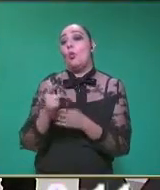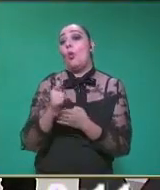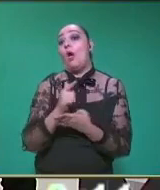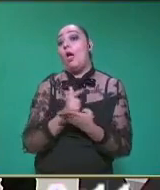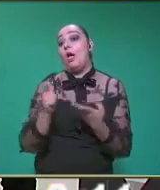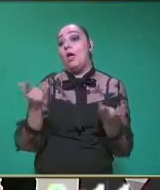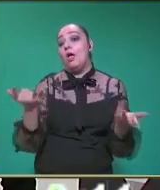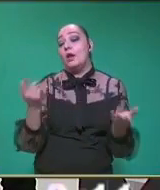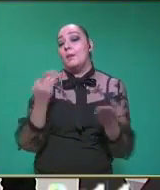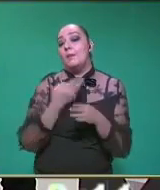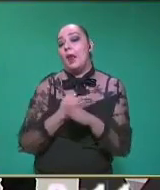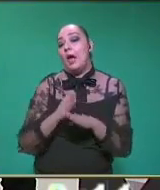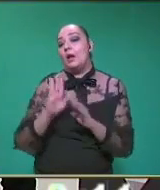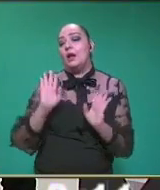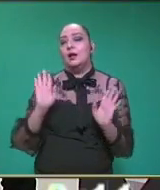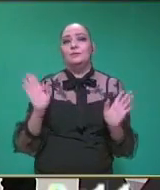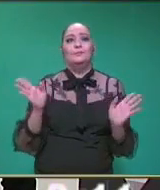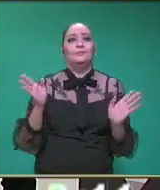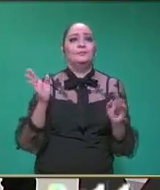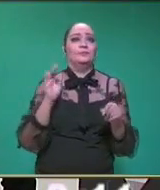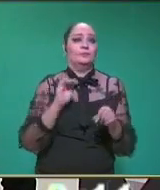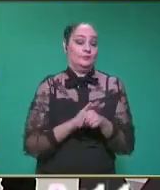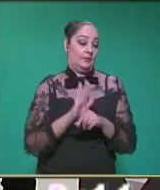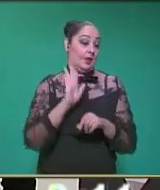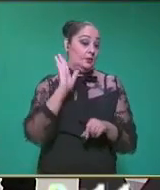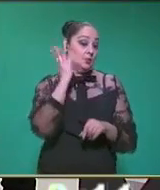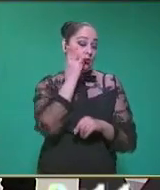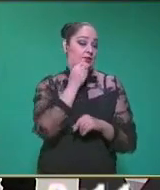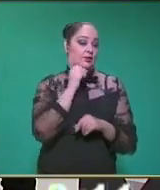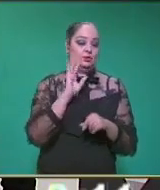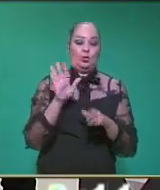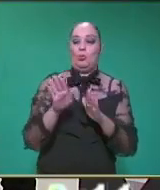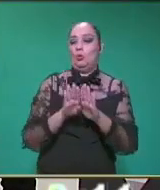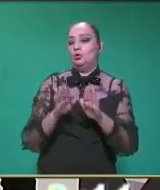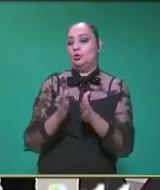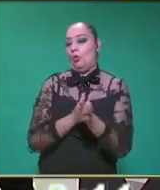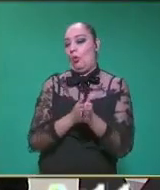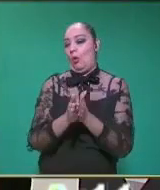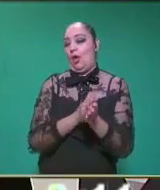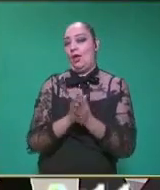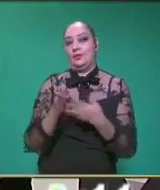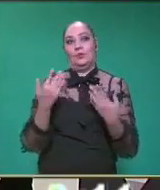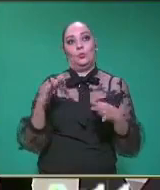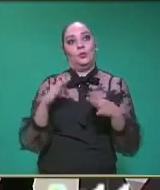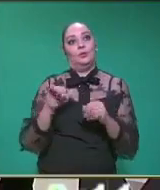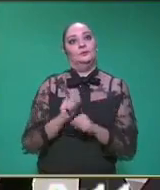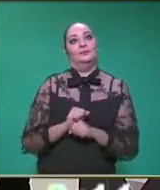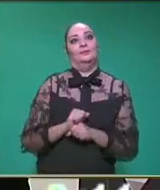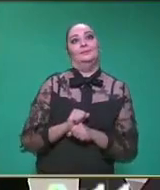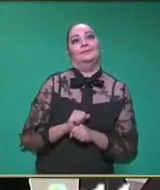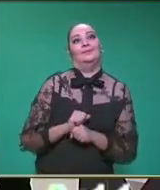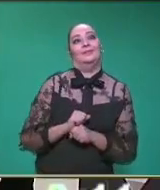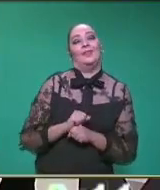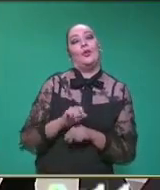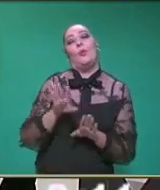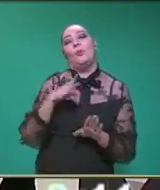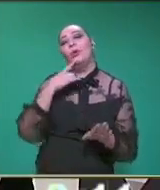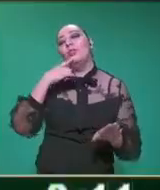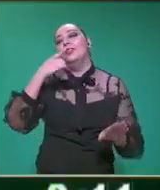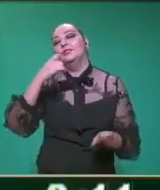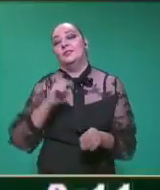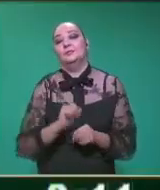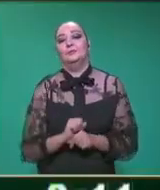blanca? Soy del color más bonito, que es del color chocolate, profesor. Ah, ok. Entonces es... ¿Cómo se dice?